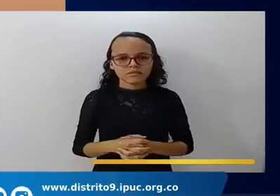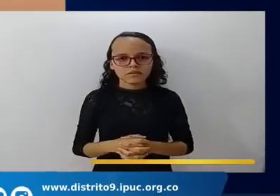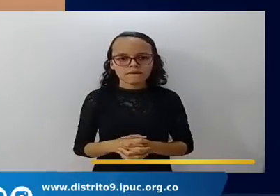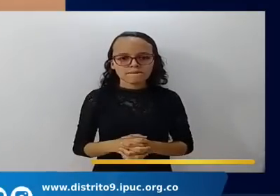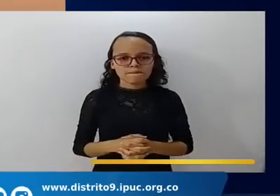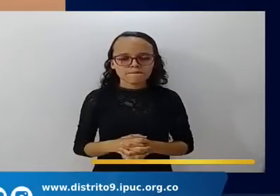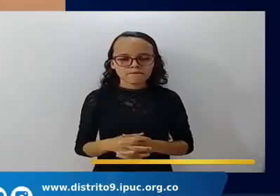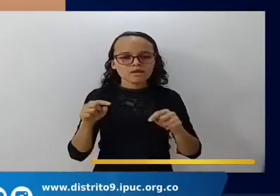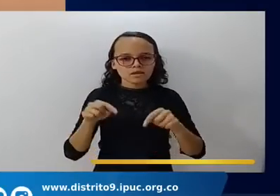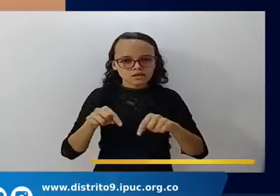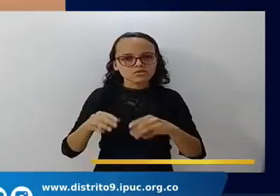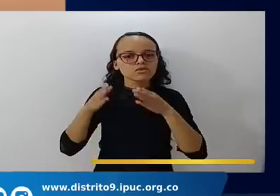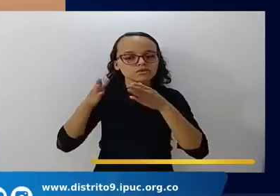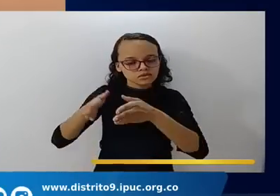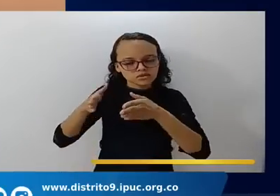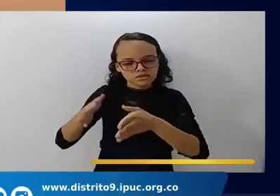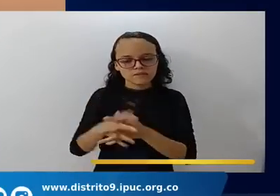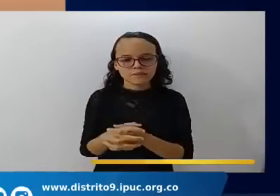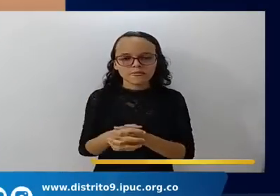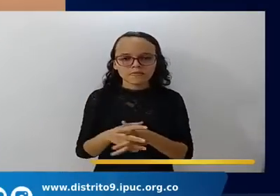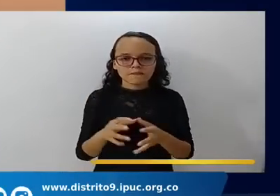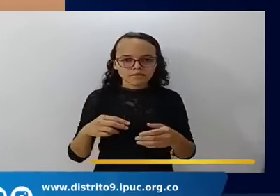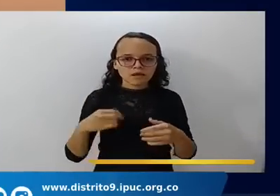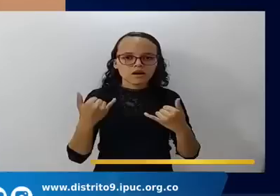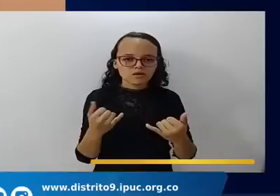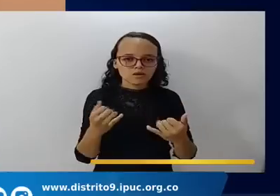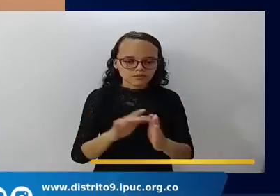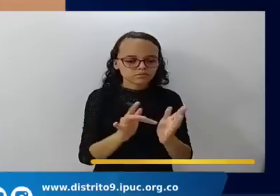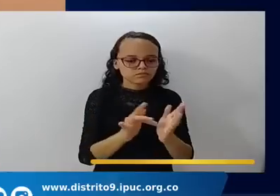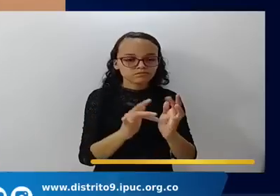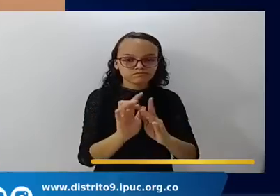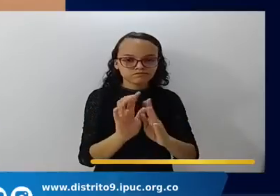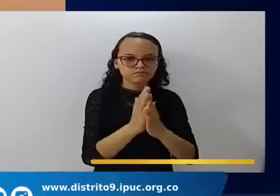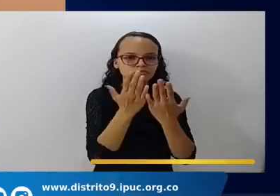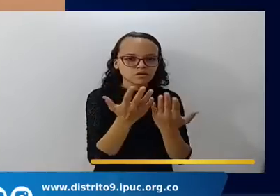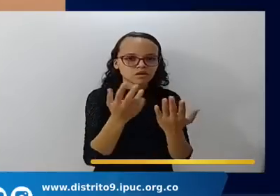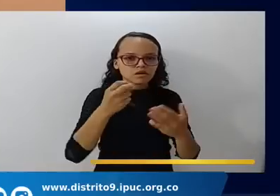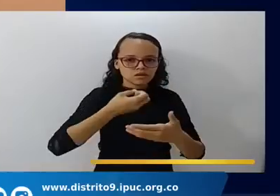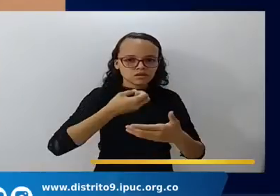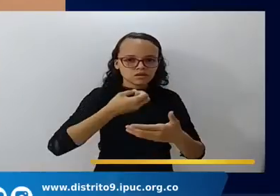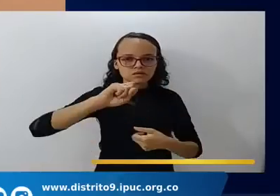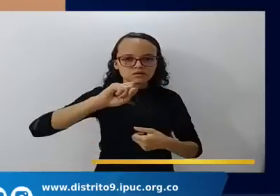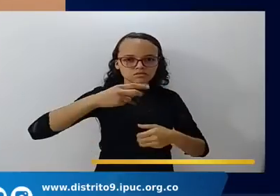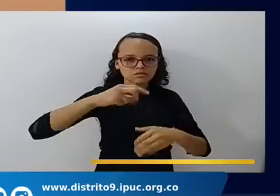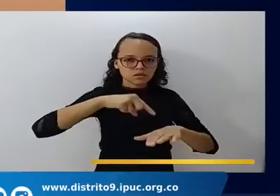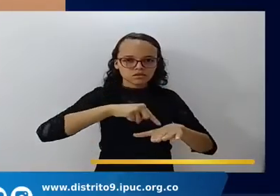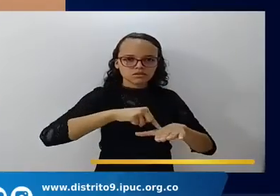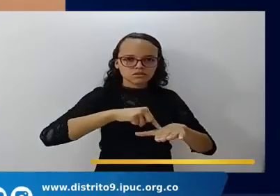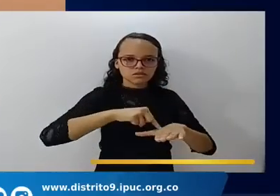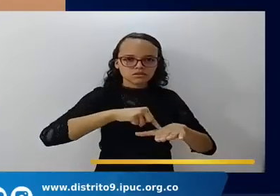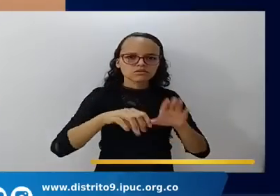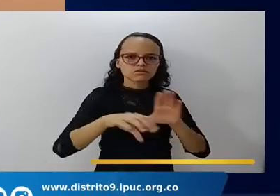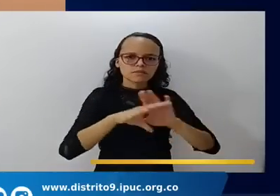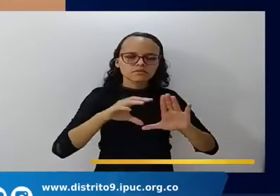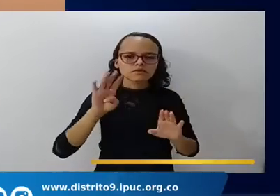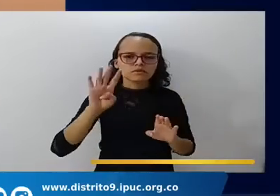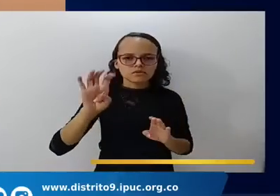Entonces, me llevó a la segunda carta de Corintios. Capítulo número 4.